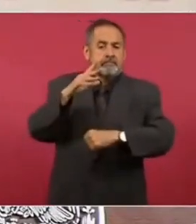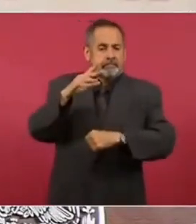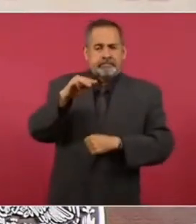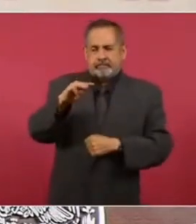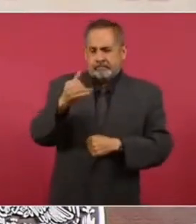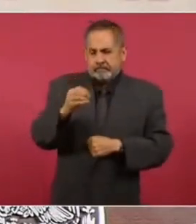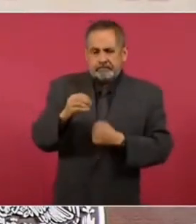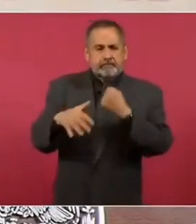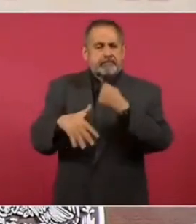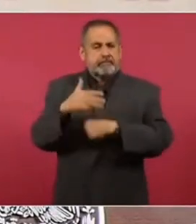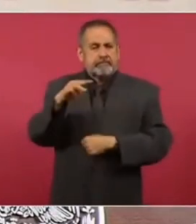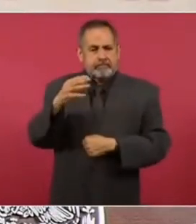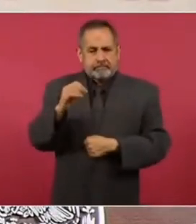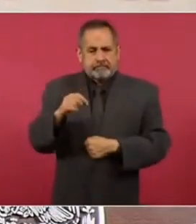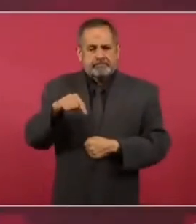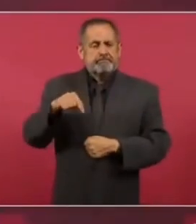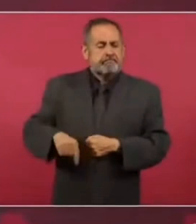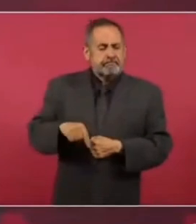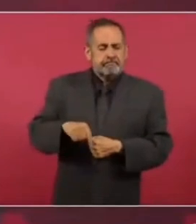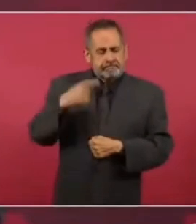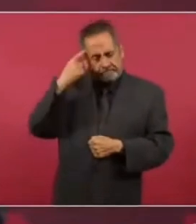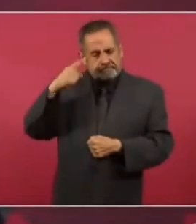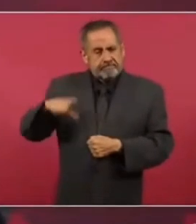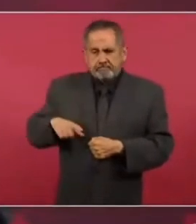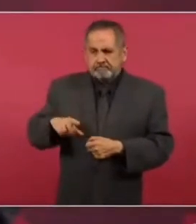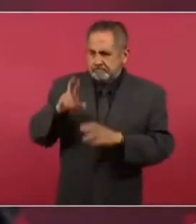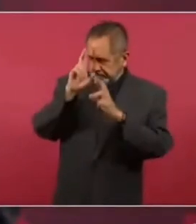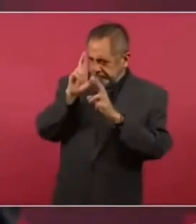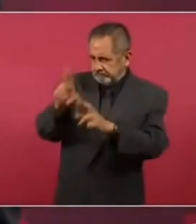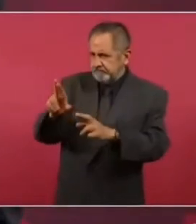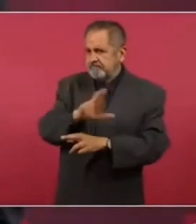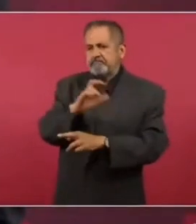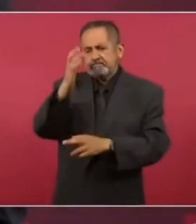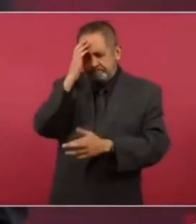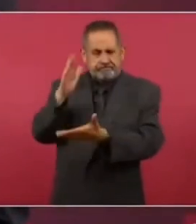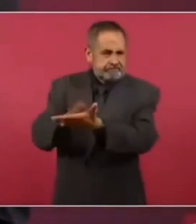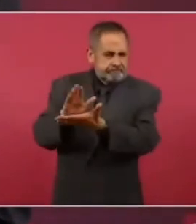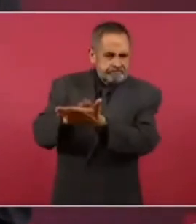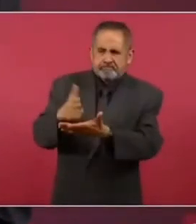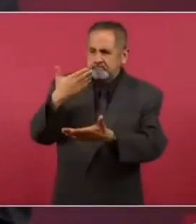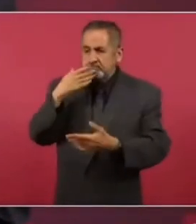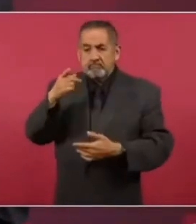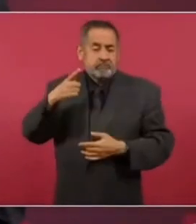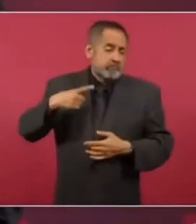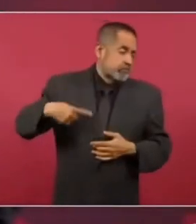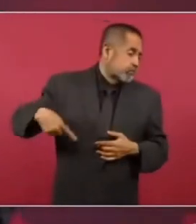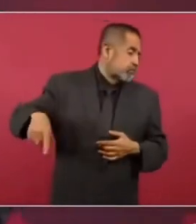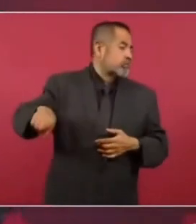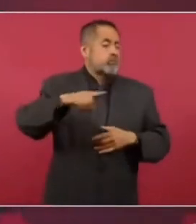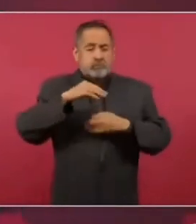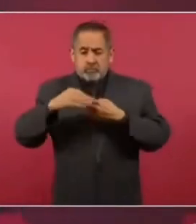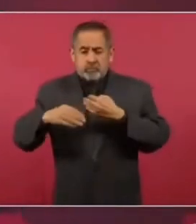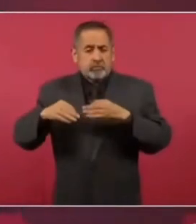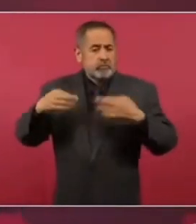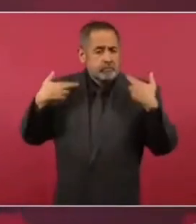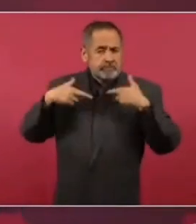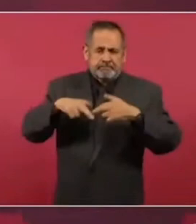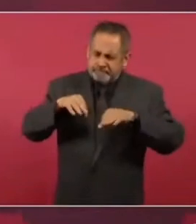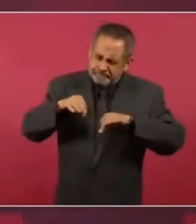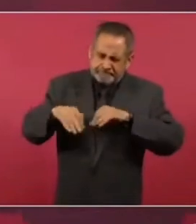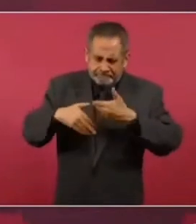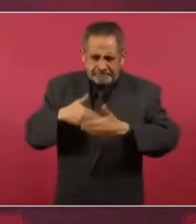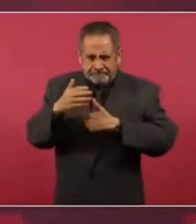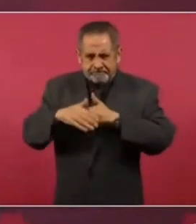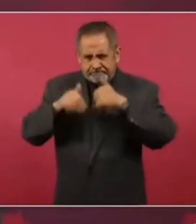República reconoce el trabajo, el ejemplo cotidiano, la entrega de todas y todos los maestros para